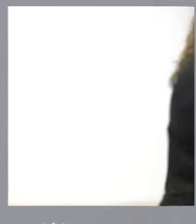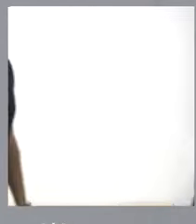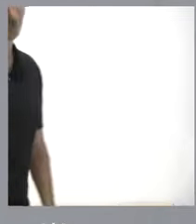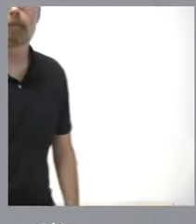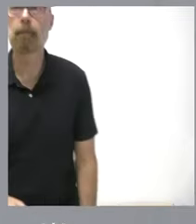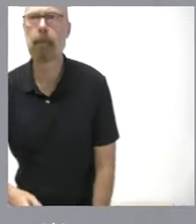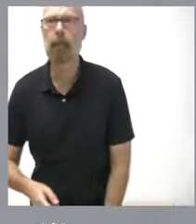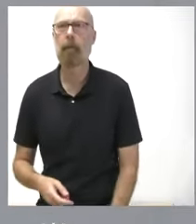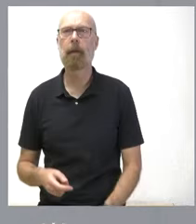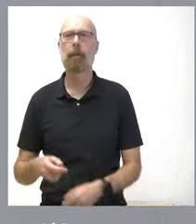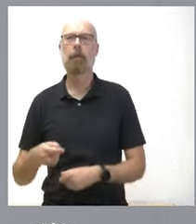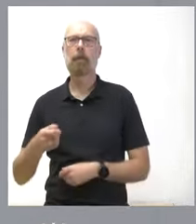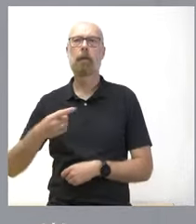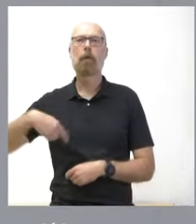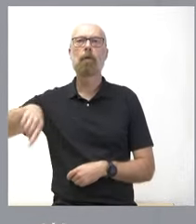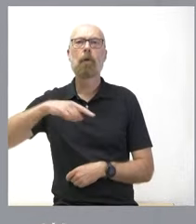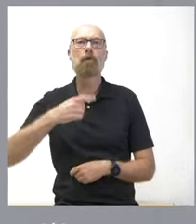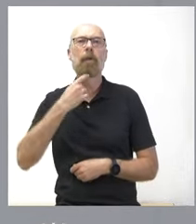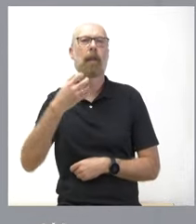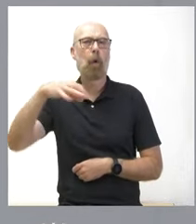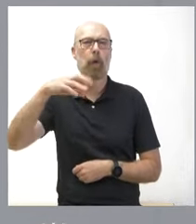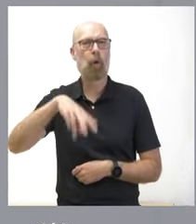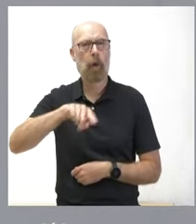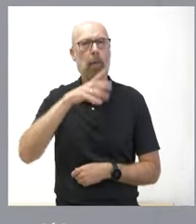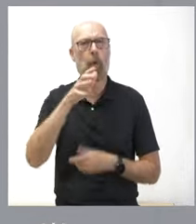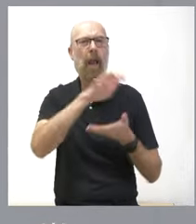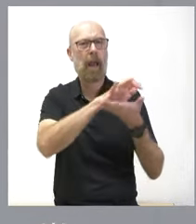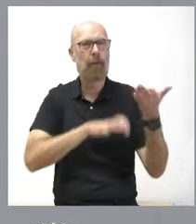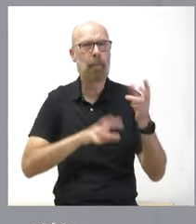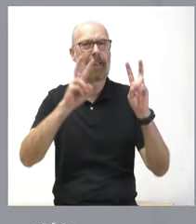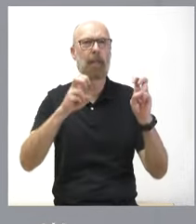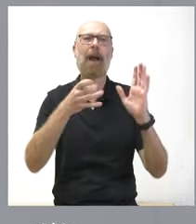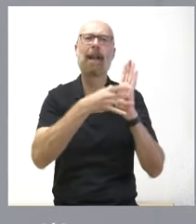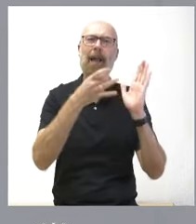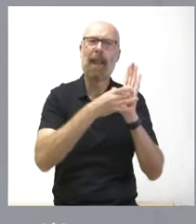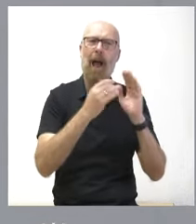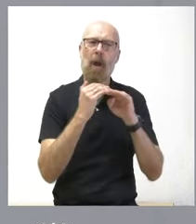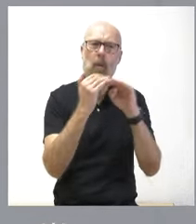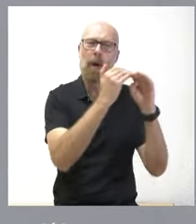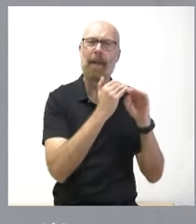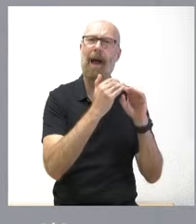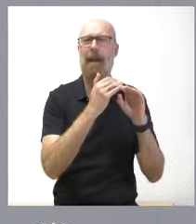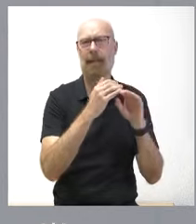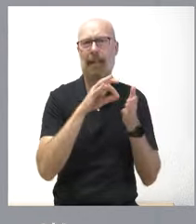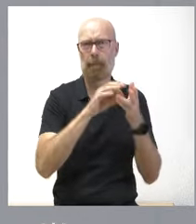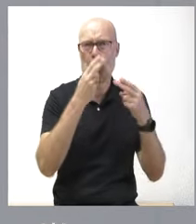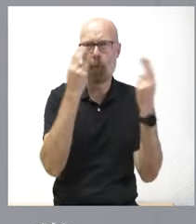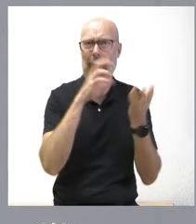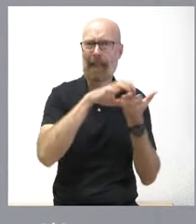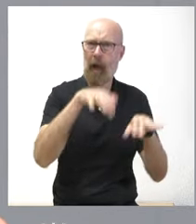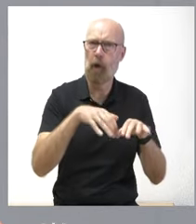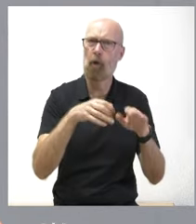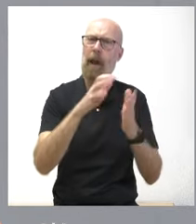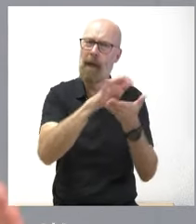sino que lo dicen los principales informes sobre la calidad y equidad de los servicios públicos en Castilla y León y que hoy se refleja cuando nos señalan